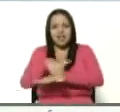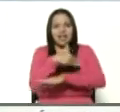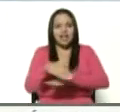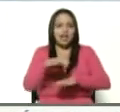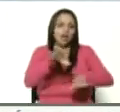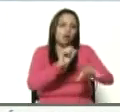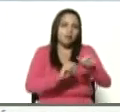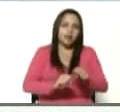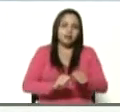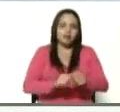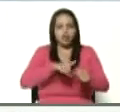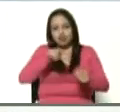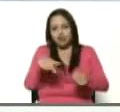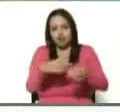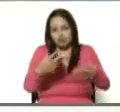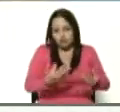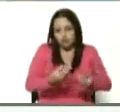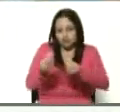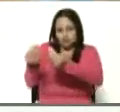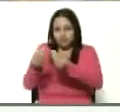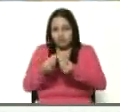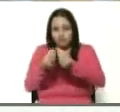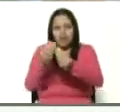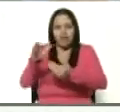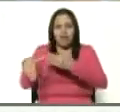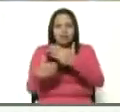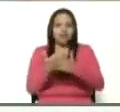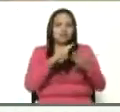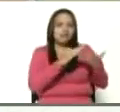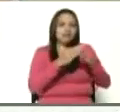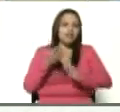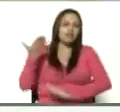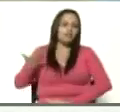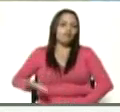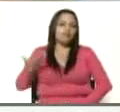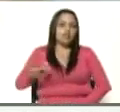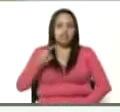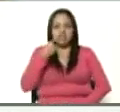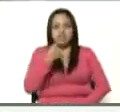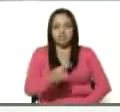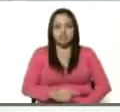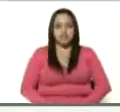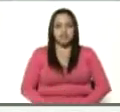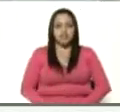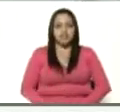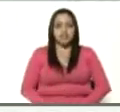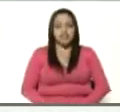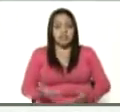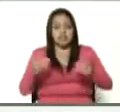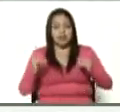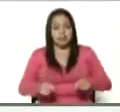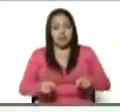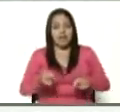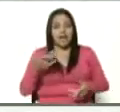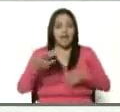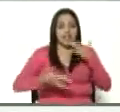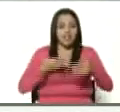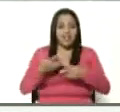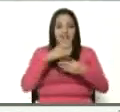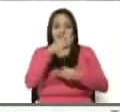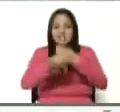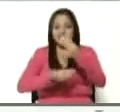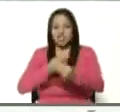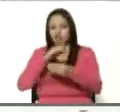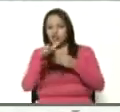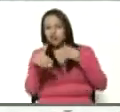nosotros se las traemos junto a todas nuestras comunidades. importante, presidente, decirle que este tipo de jornada la estamos realizando en todas